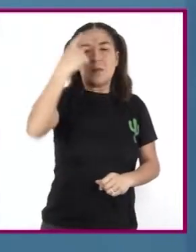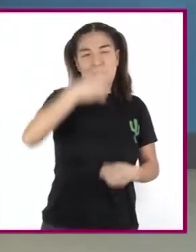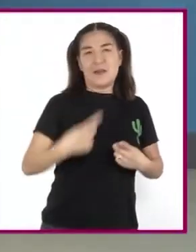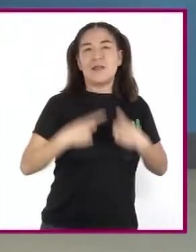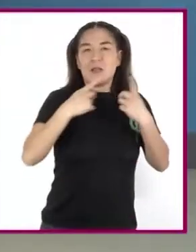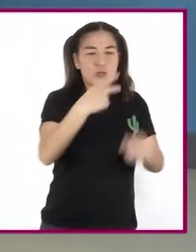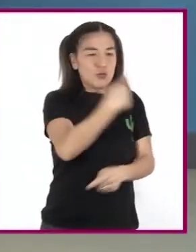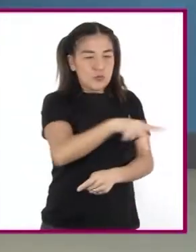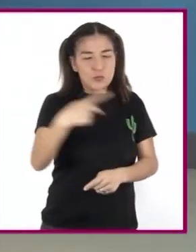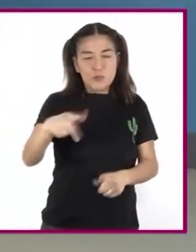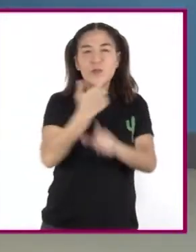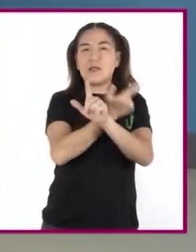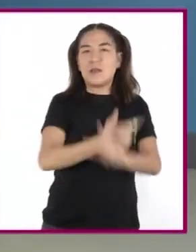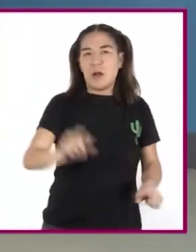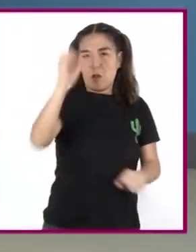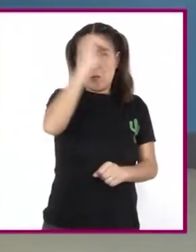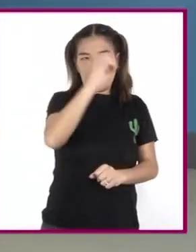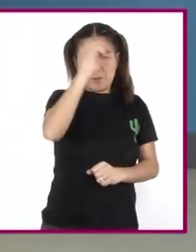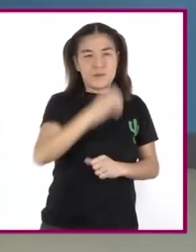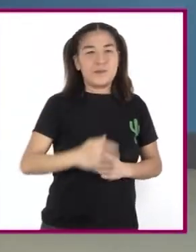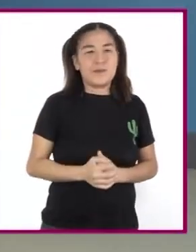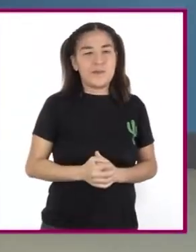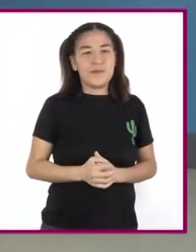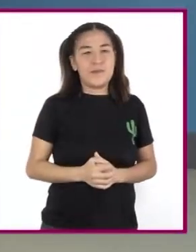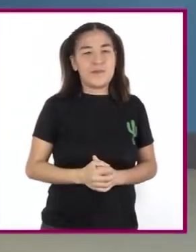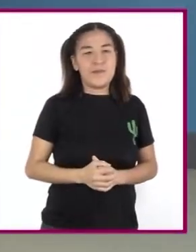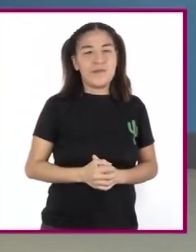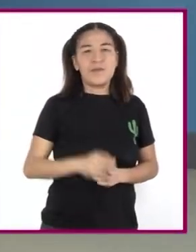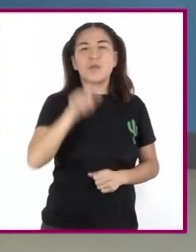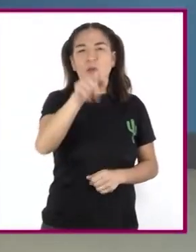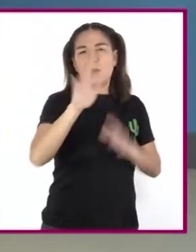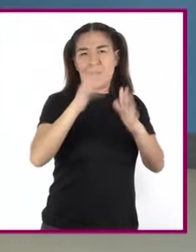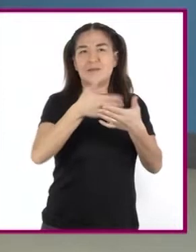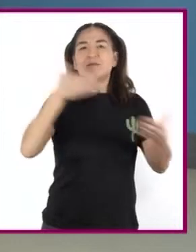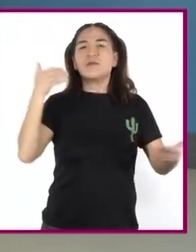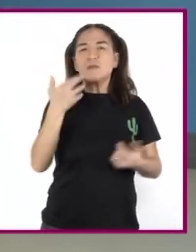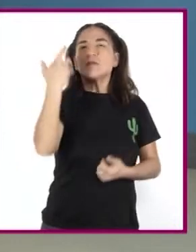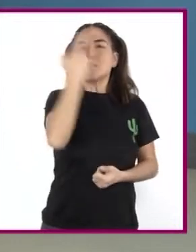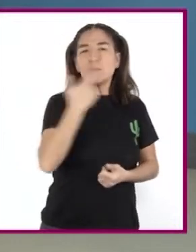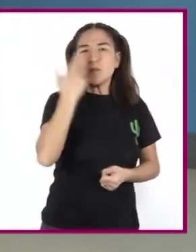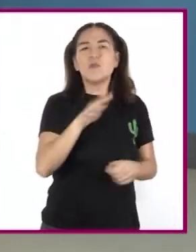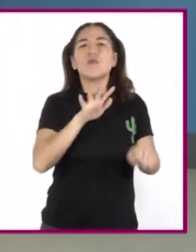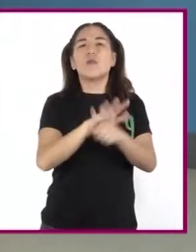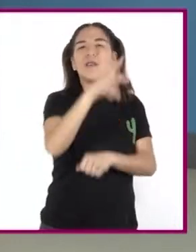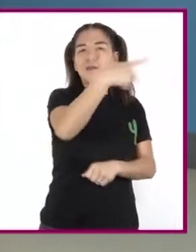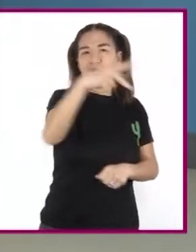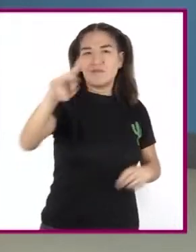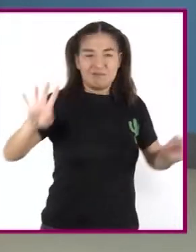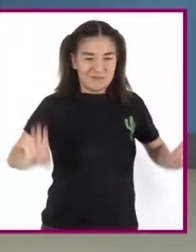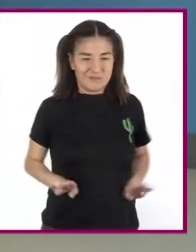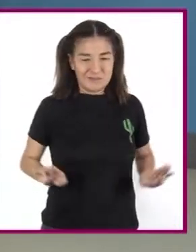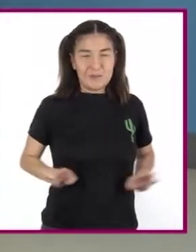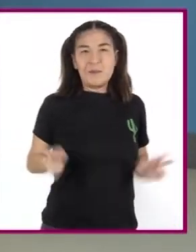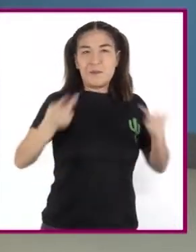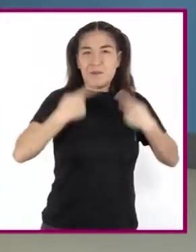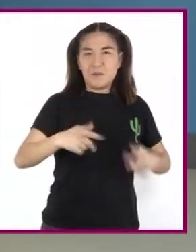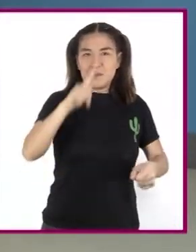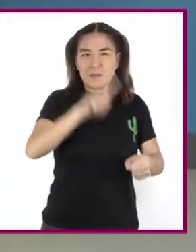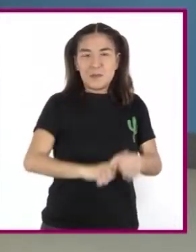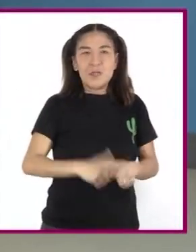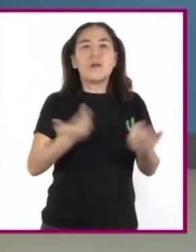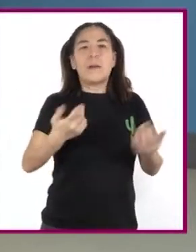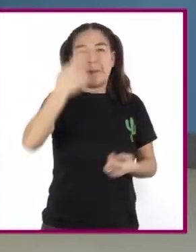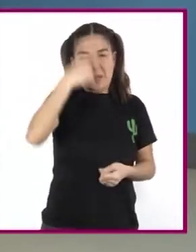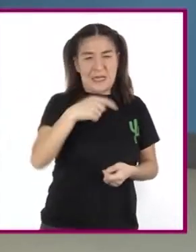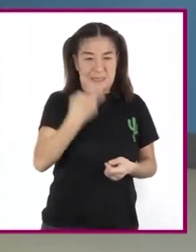¿Han analizado cuáles de sus cualidades personales serían útiles para solucionar